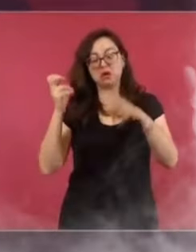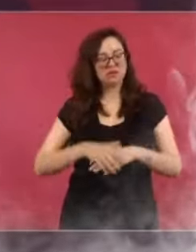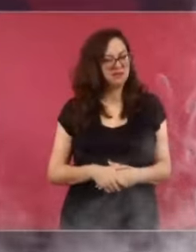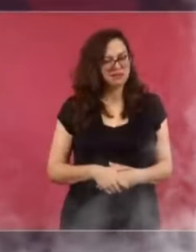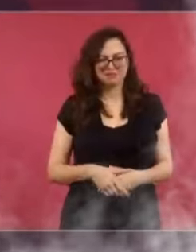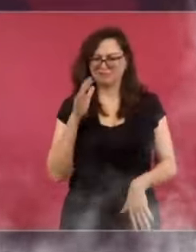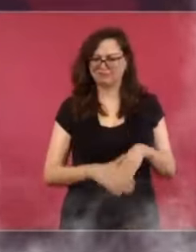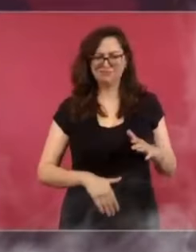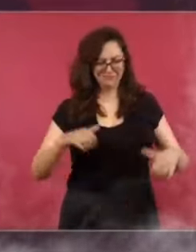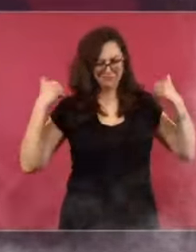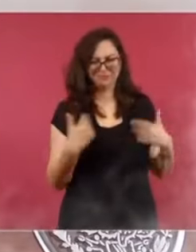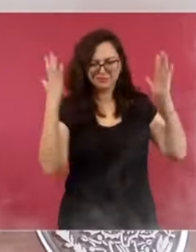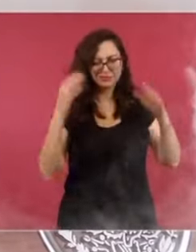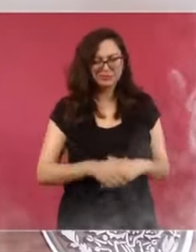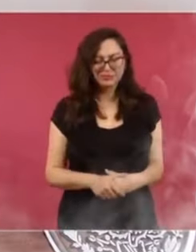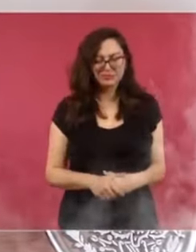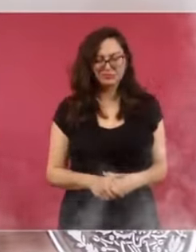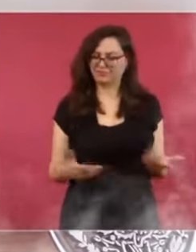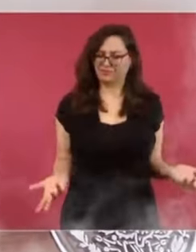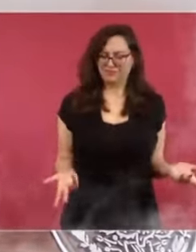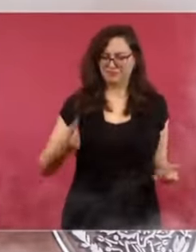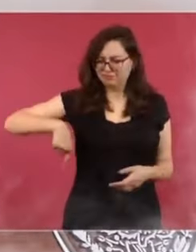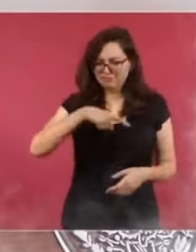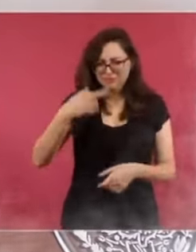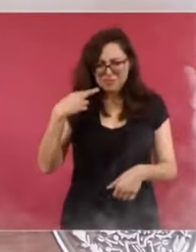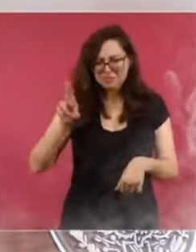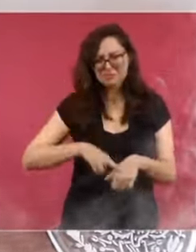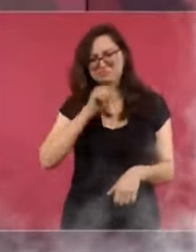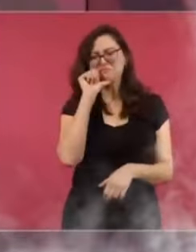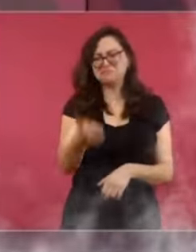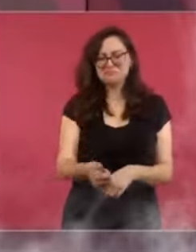jóvenes, zafo. Nosotros no somos rateros.